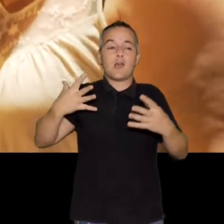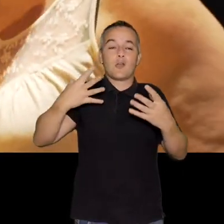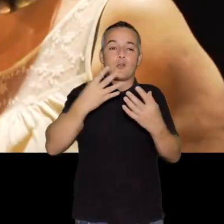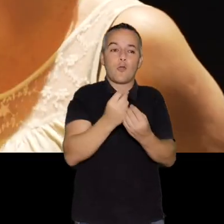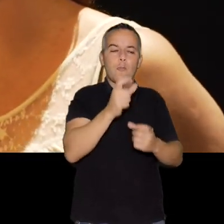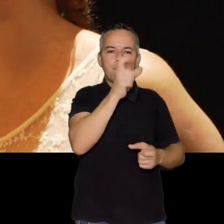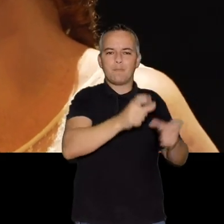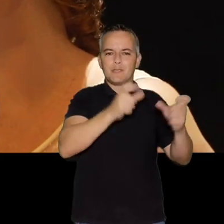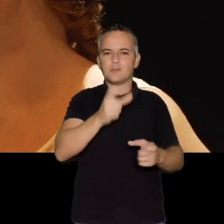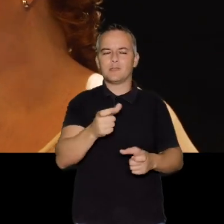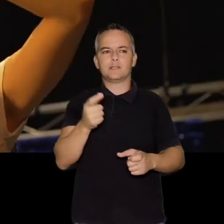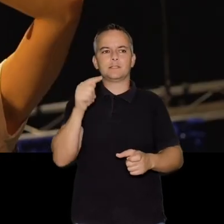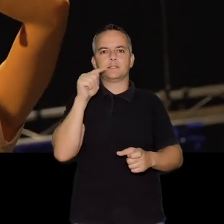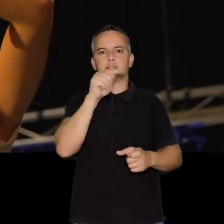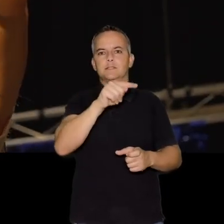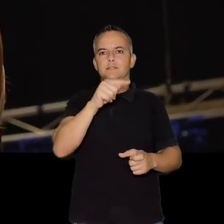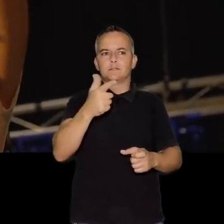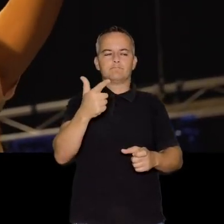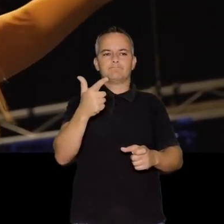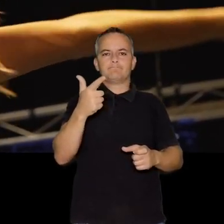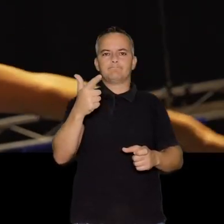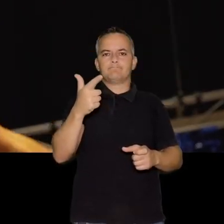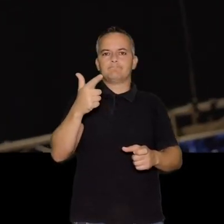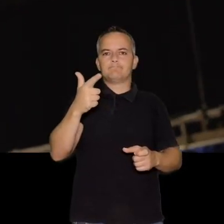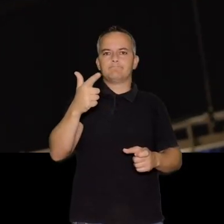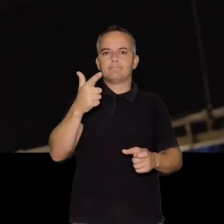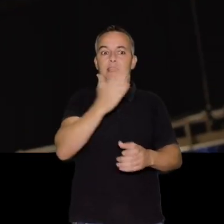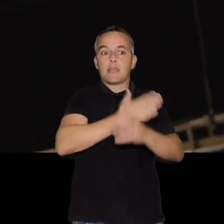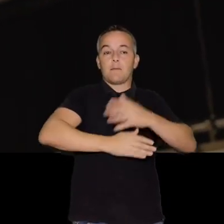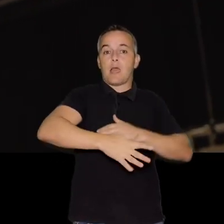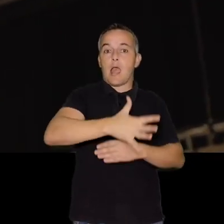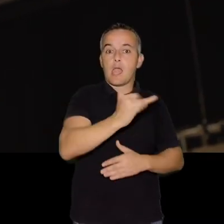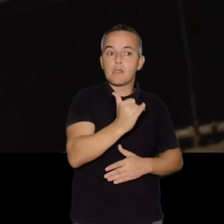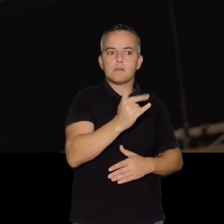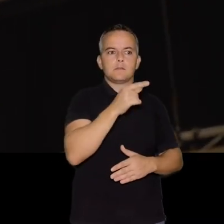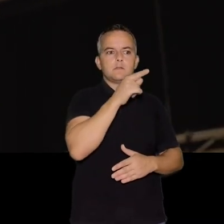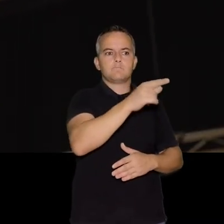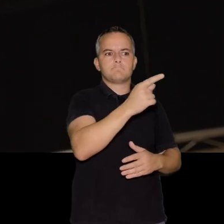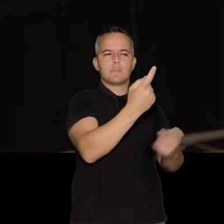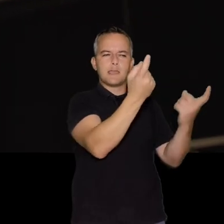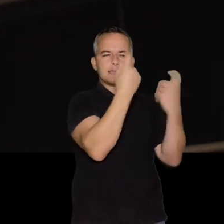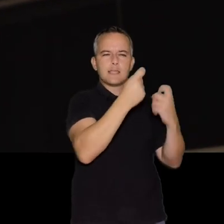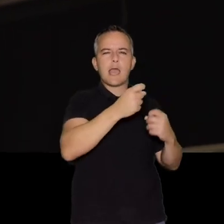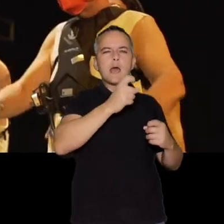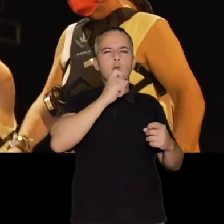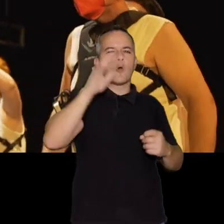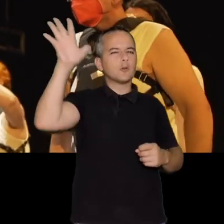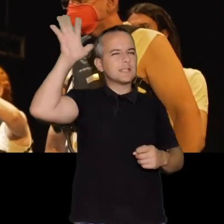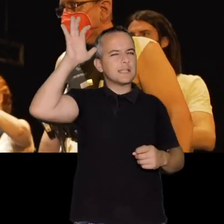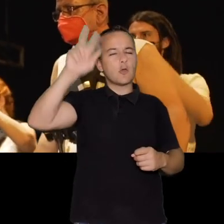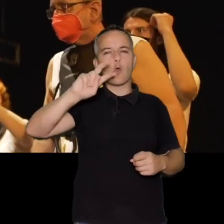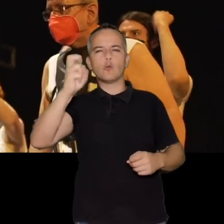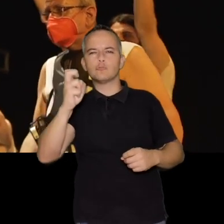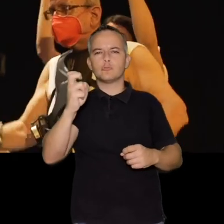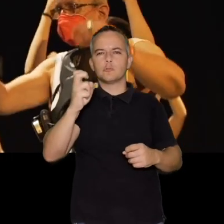trabajar con personas con un sentido que a lo mejor no tienen y que te enseñan cómo agudizar el